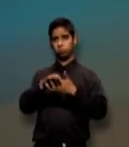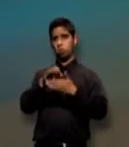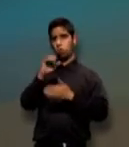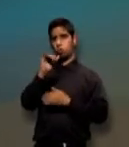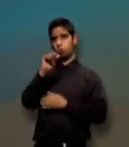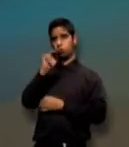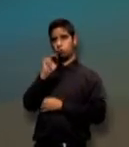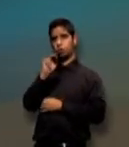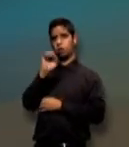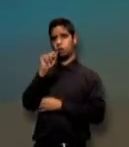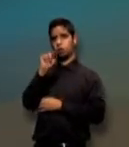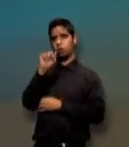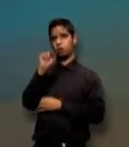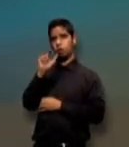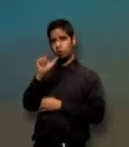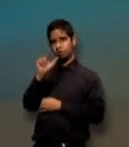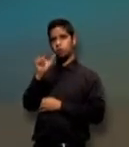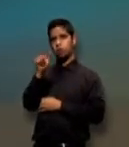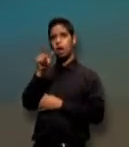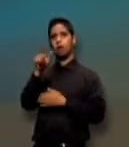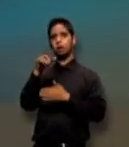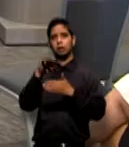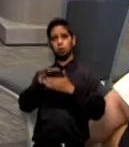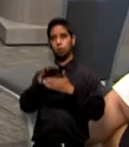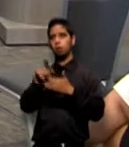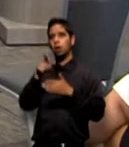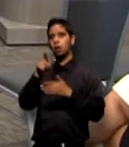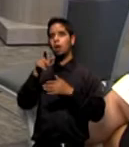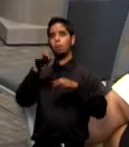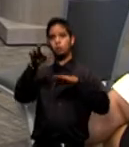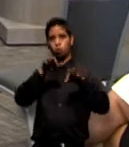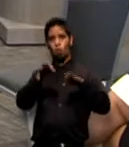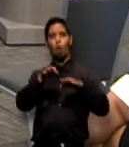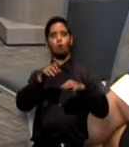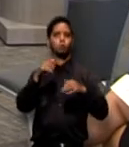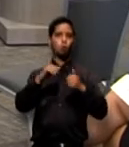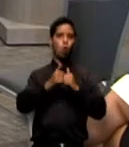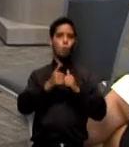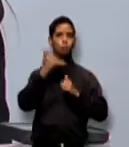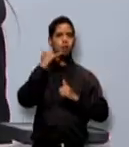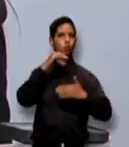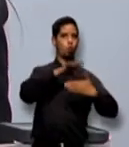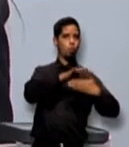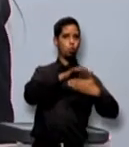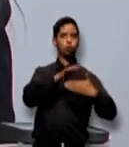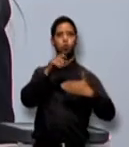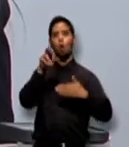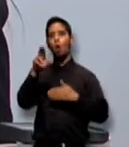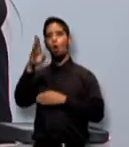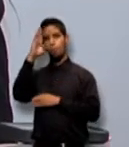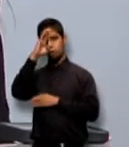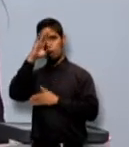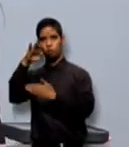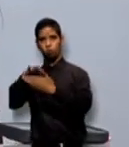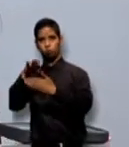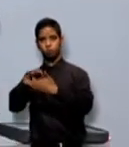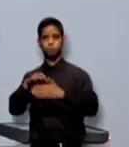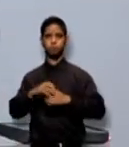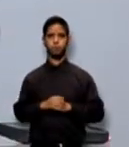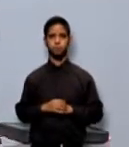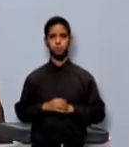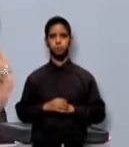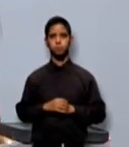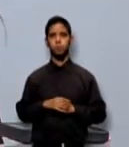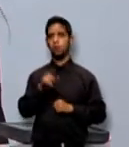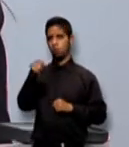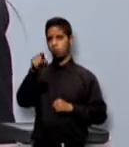de voto en los hospitales, así como el voto por teléfono. Según explicó la presidenta de la Comisión, Lisa García, el voto telefónico estará